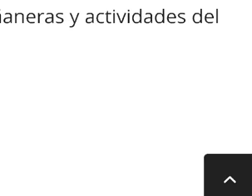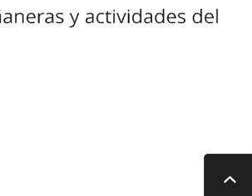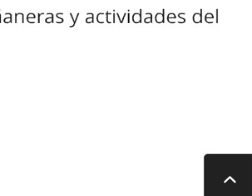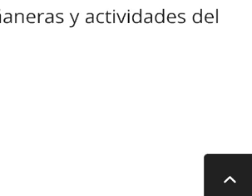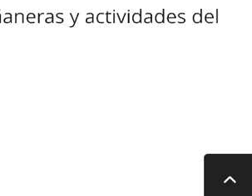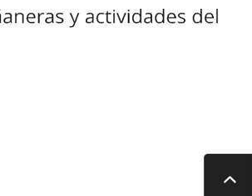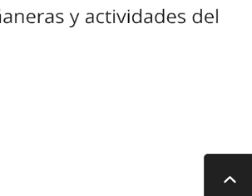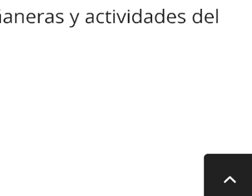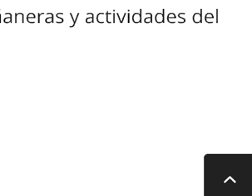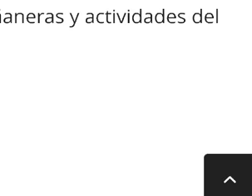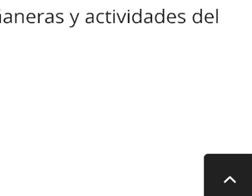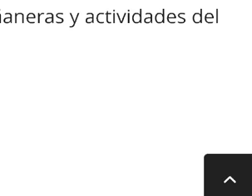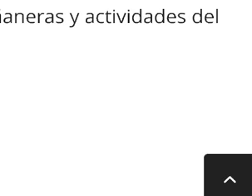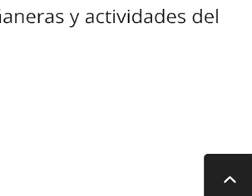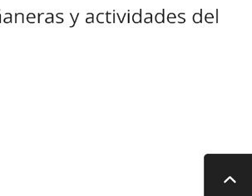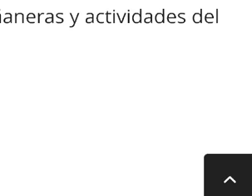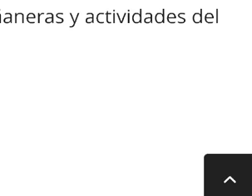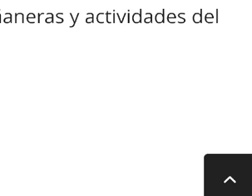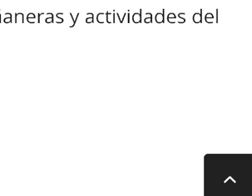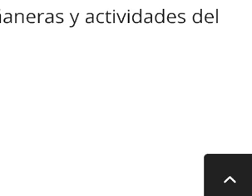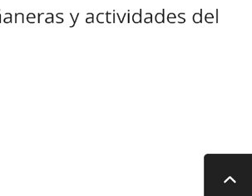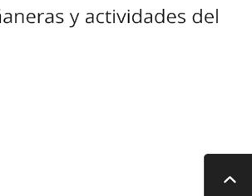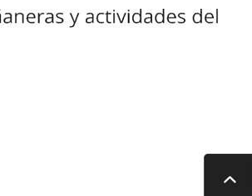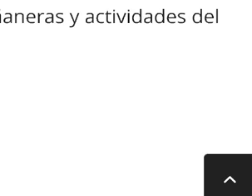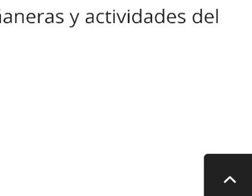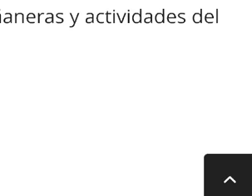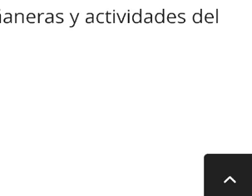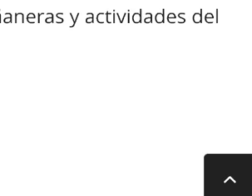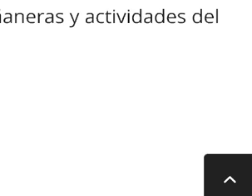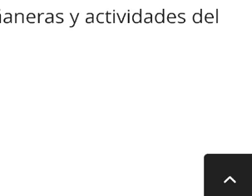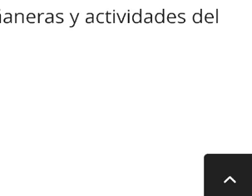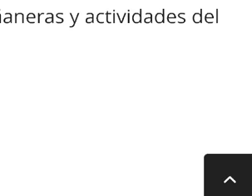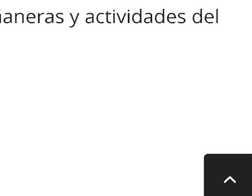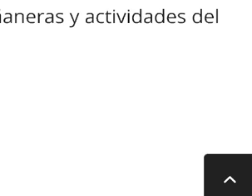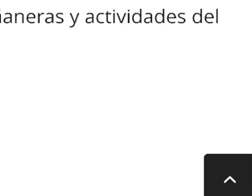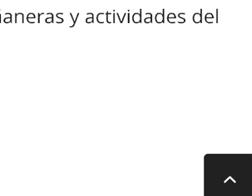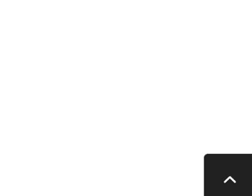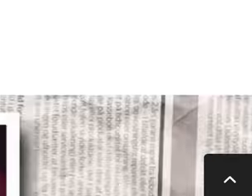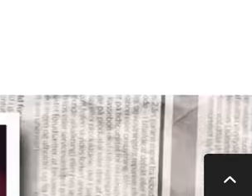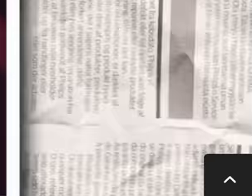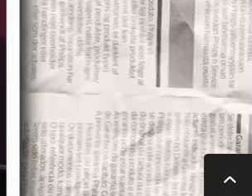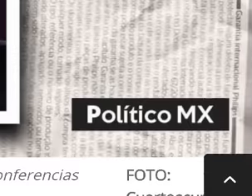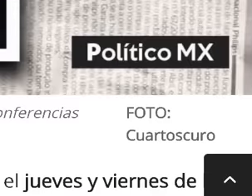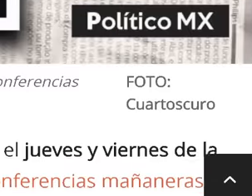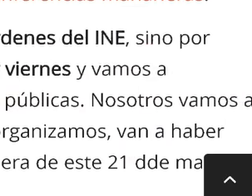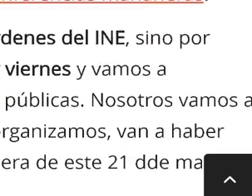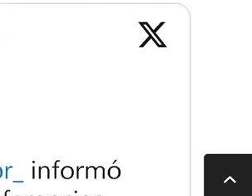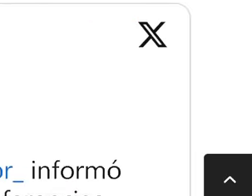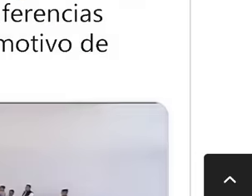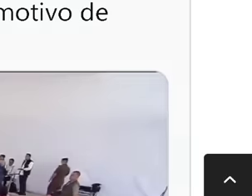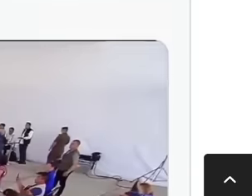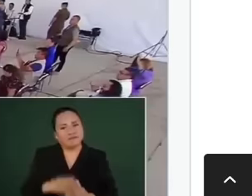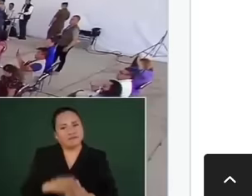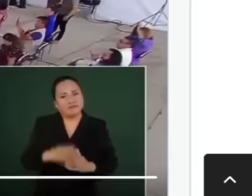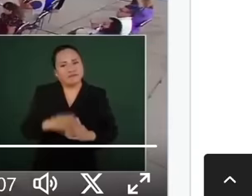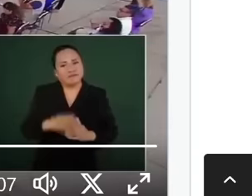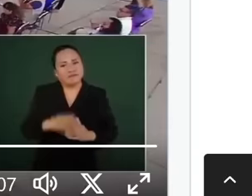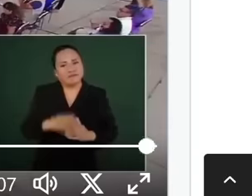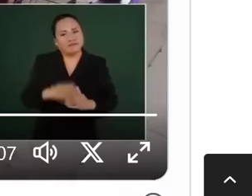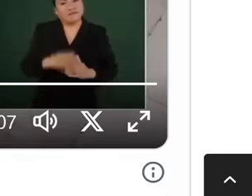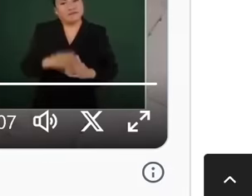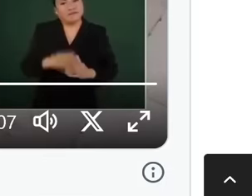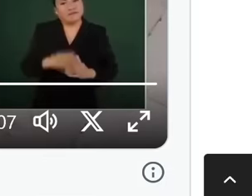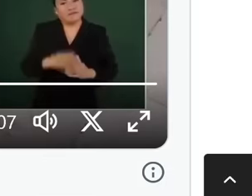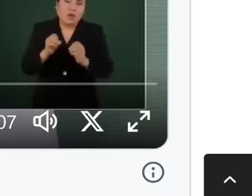pero que se lleven a cabo las mañaneras. Vamos a ver qué es lo que está pasando, agradezco que compartan, que le den manita arriba